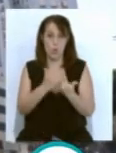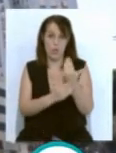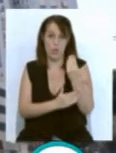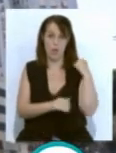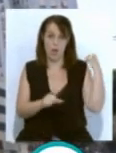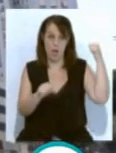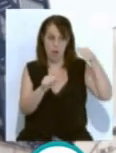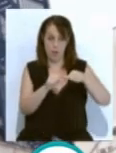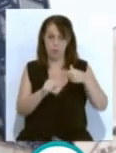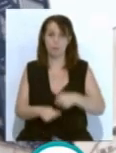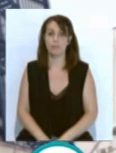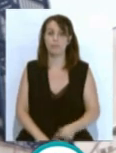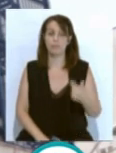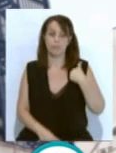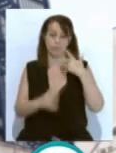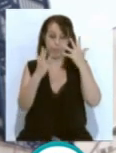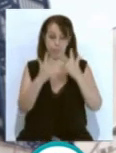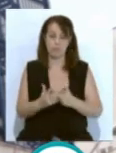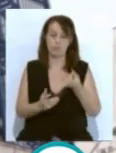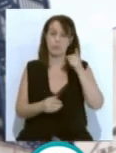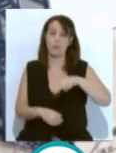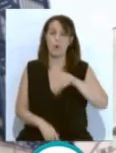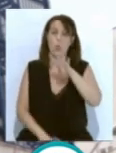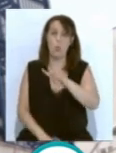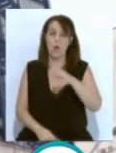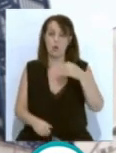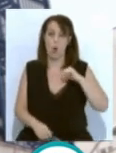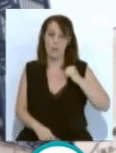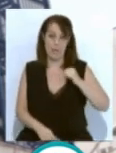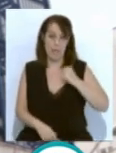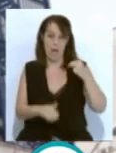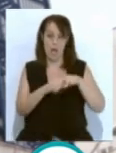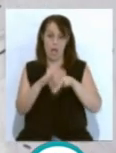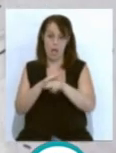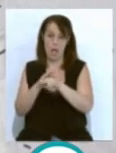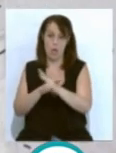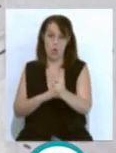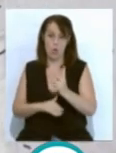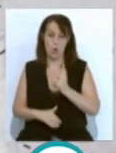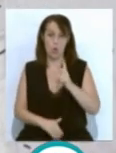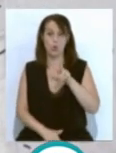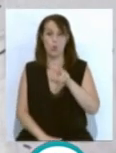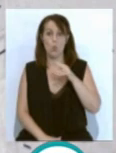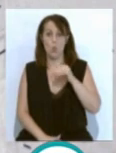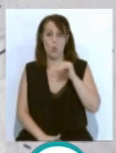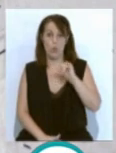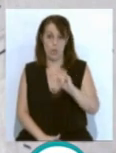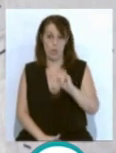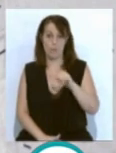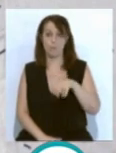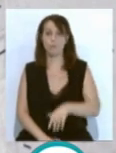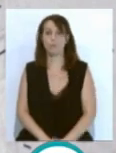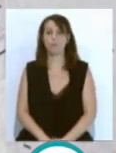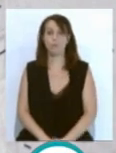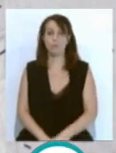24 horas. Se han contabilizado también cuatro hospitalizaciones de las que dos son ingresos en la unidad de cuidados